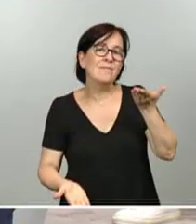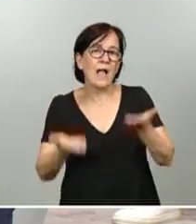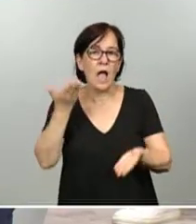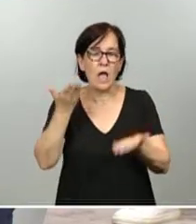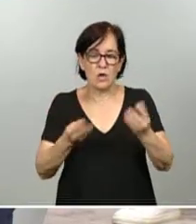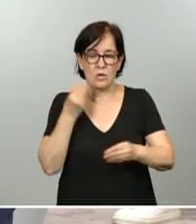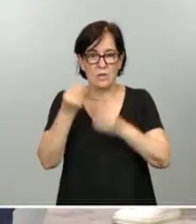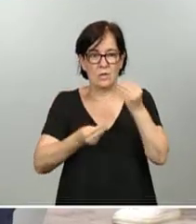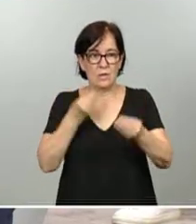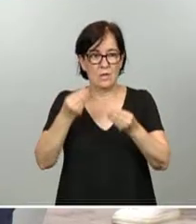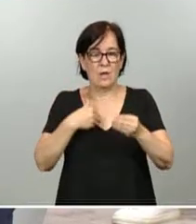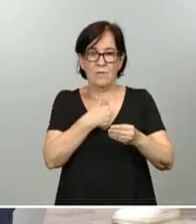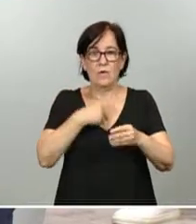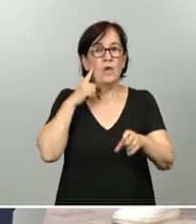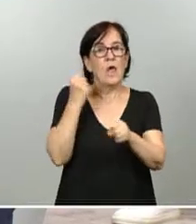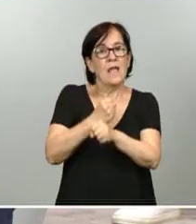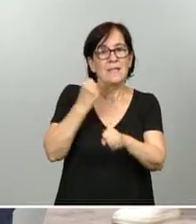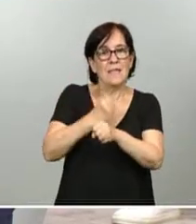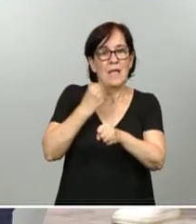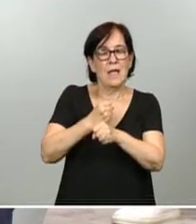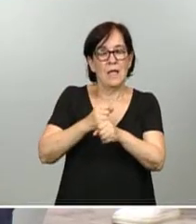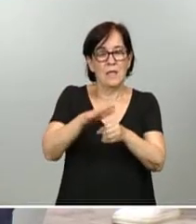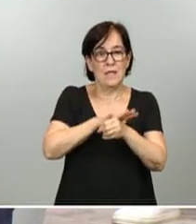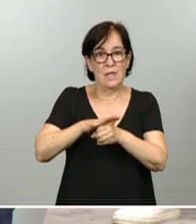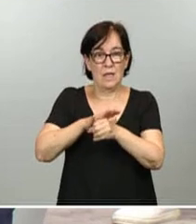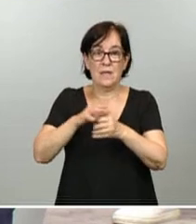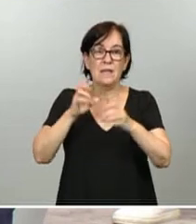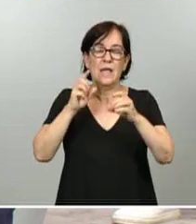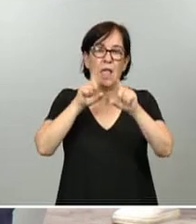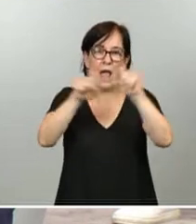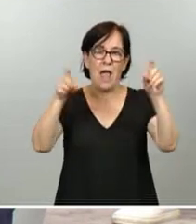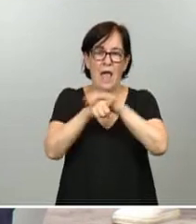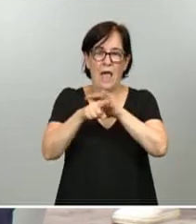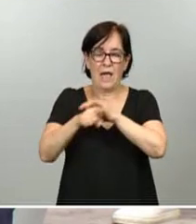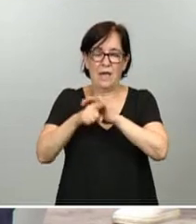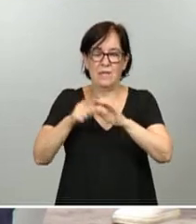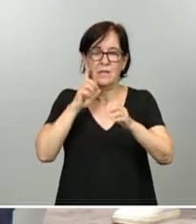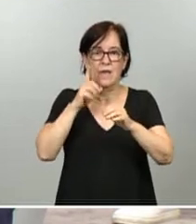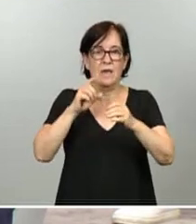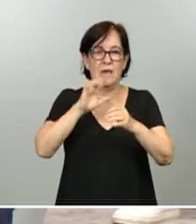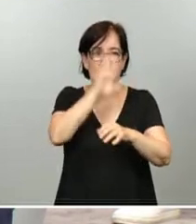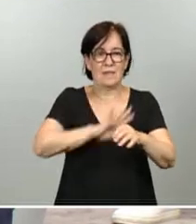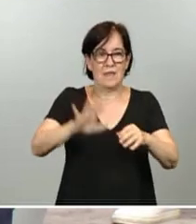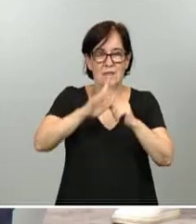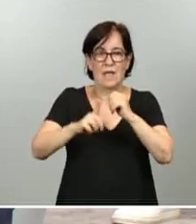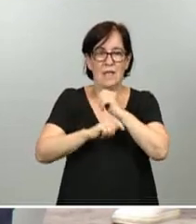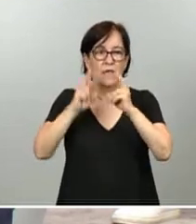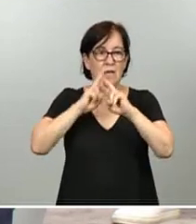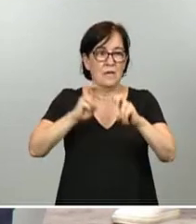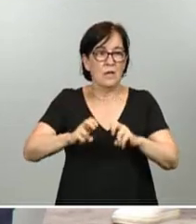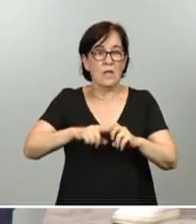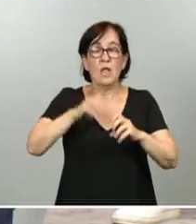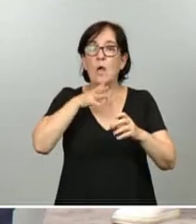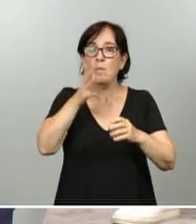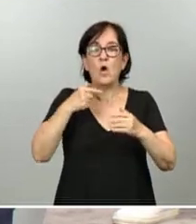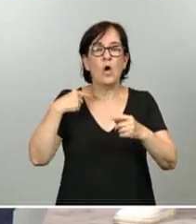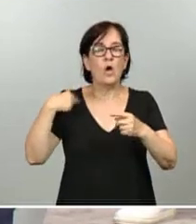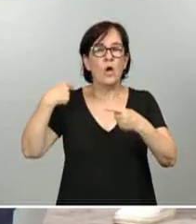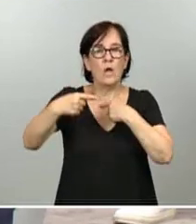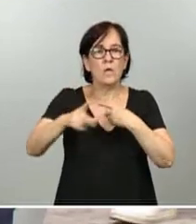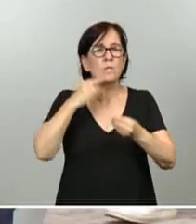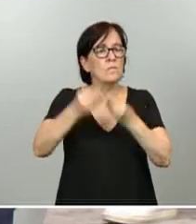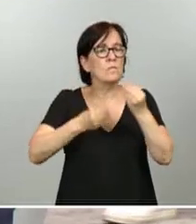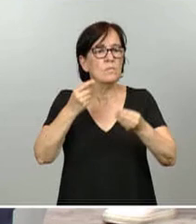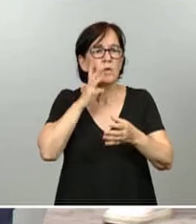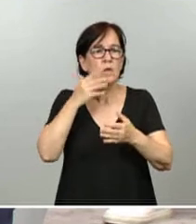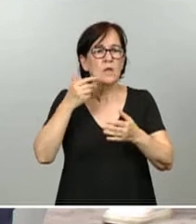función y del trabajo de la Agencia Estatal de Investigación y del CDETI, por su trayectoria y por la reacción que han tenido en este tiempo